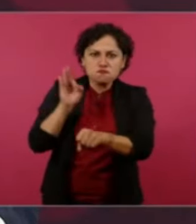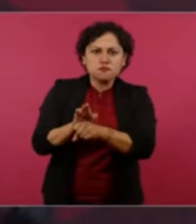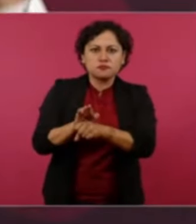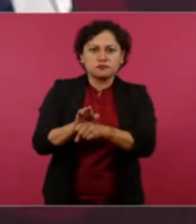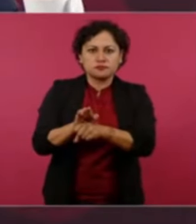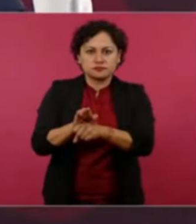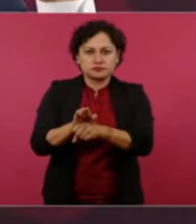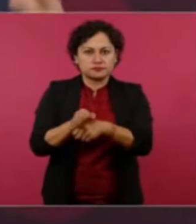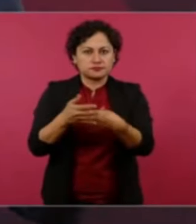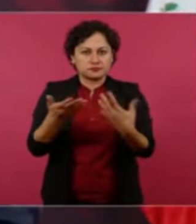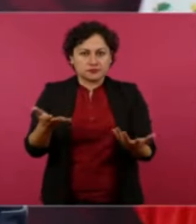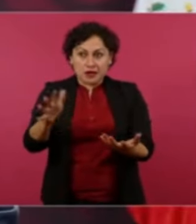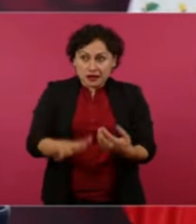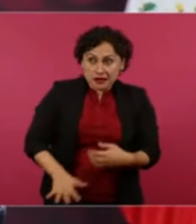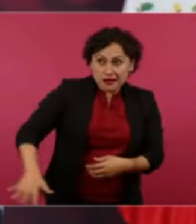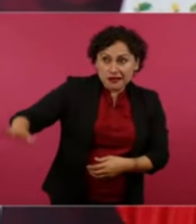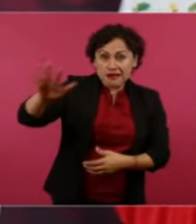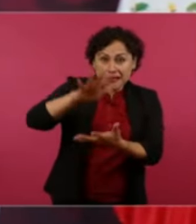Defendió al pueblo.